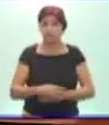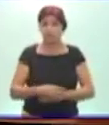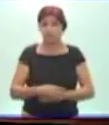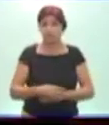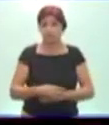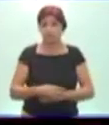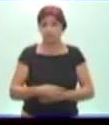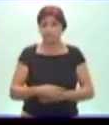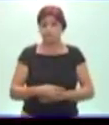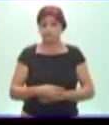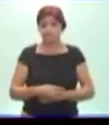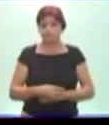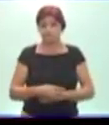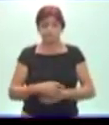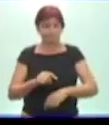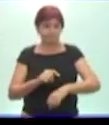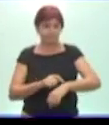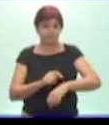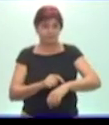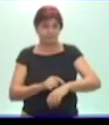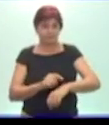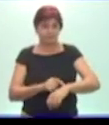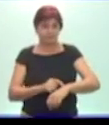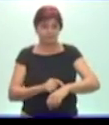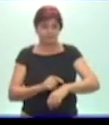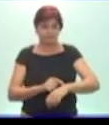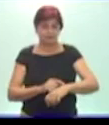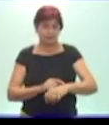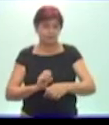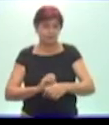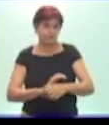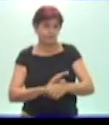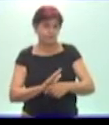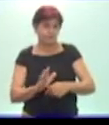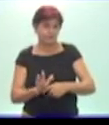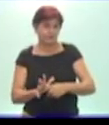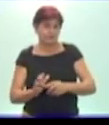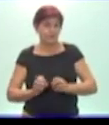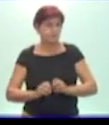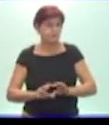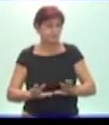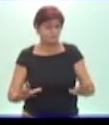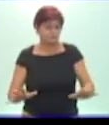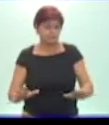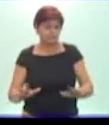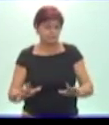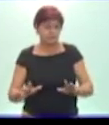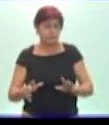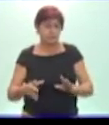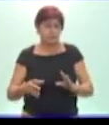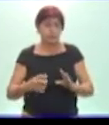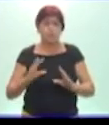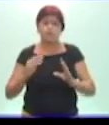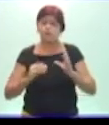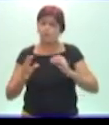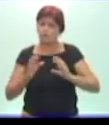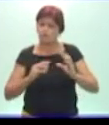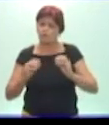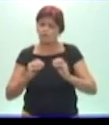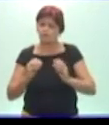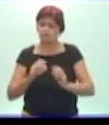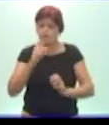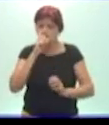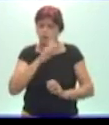A ver, en este tiempo de pandemia hemos podido intercambiar con algunas familias que tienen niños con necesidades